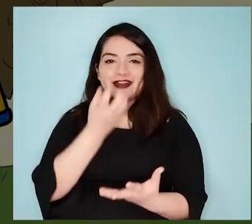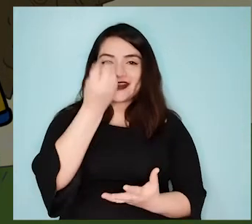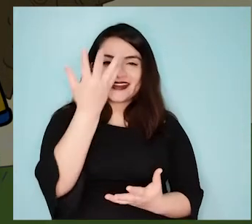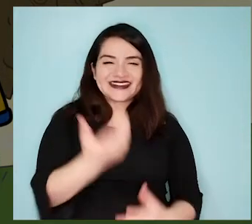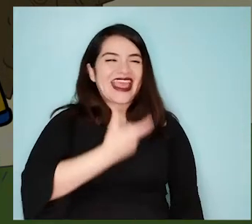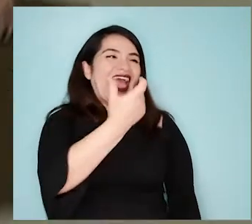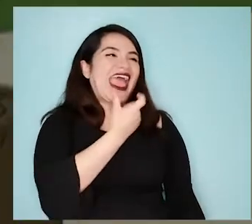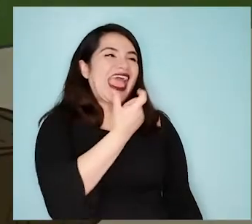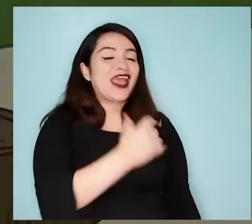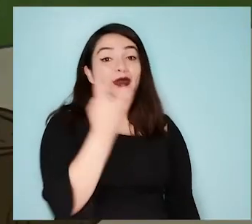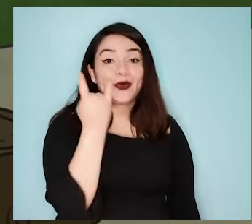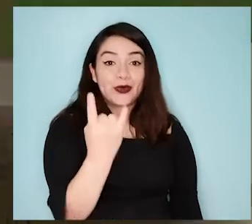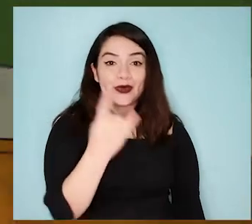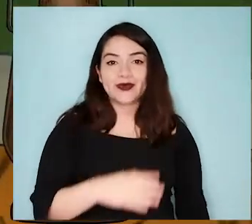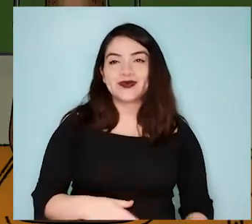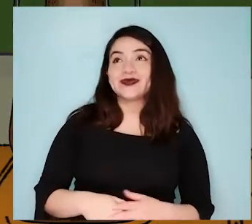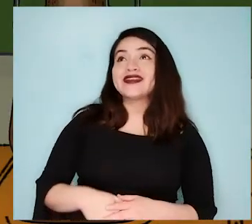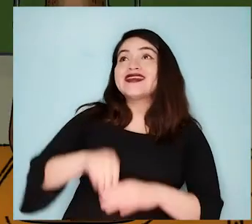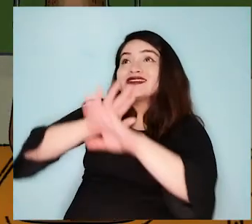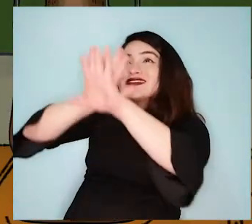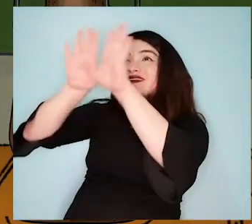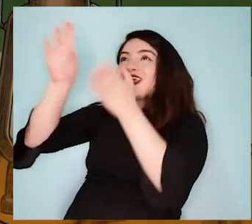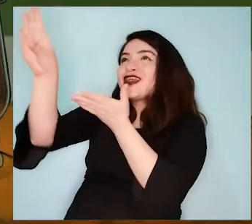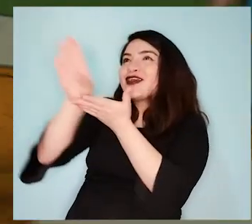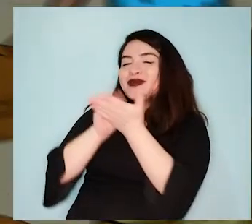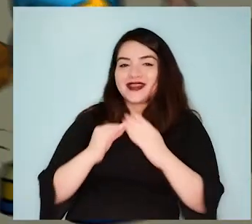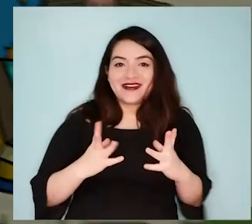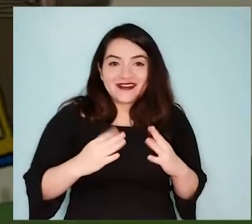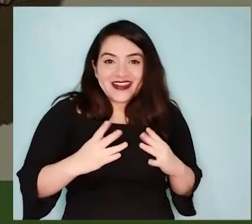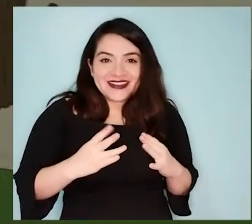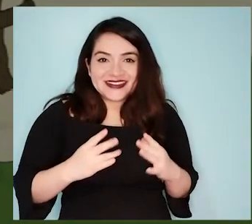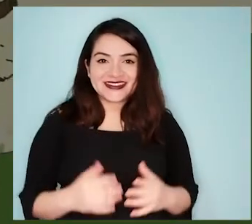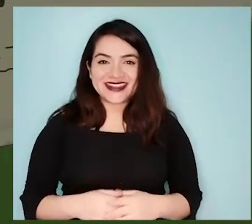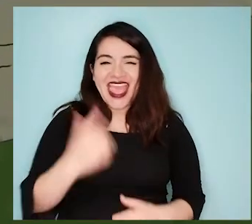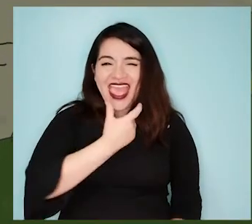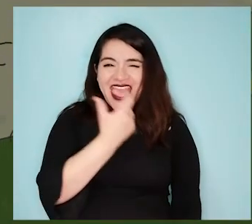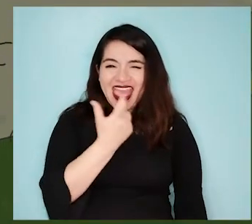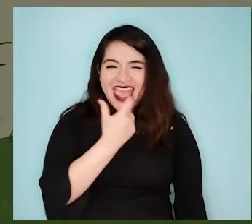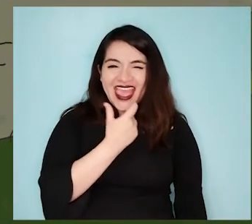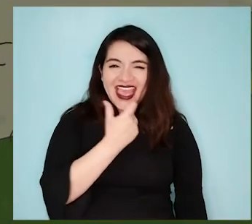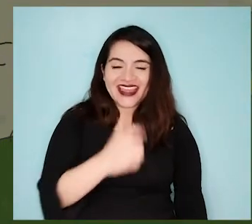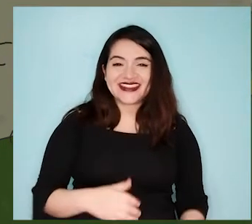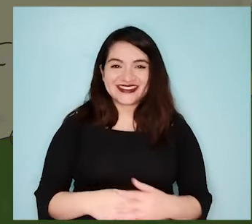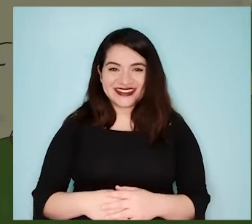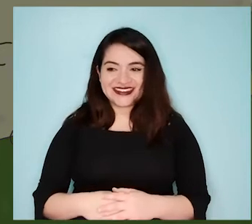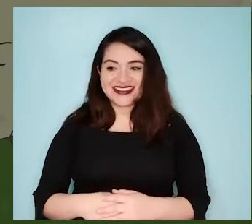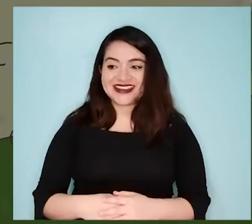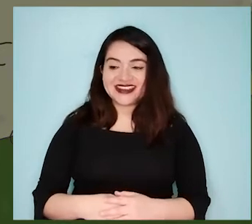¡Ja, ja, ja! ¡Conú! ¡Us loco, pófulos, duludón! ¡Ja, ja, ja!